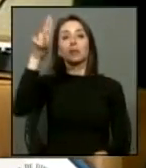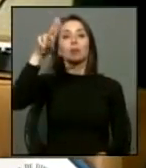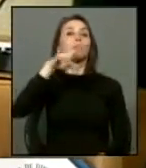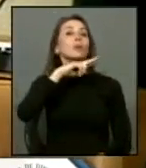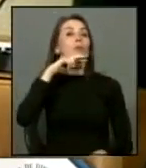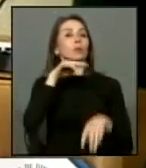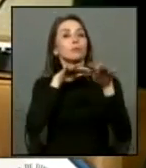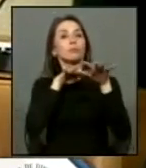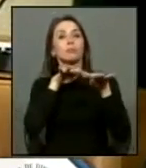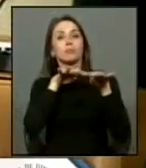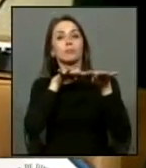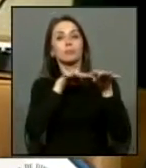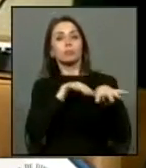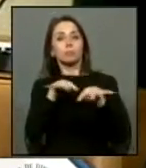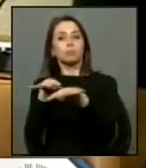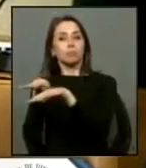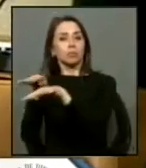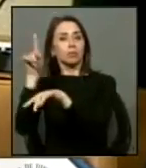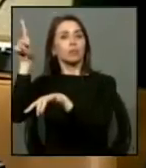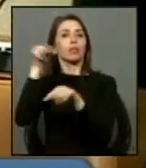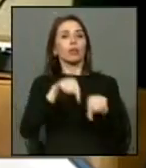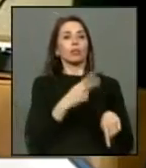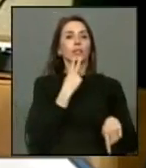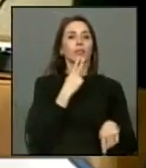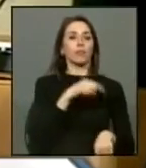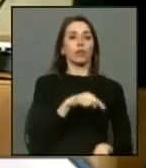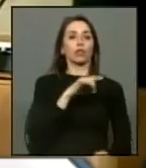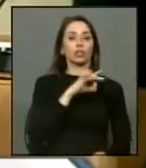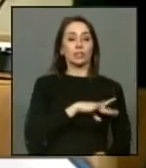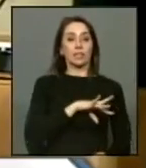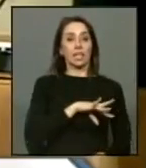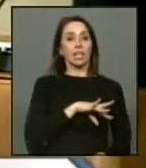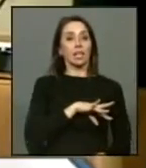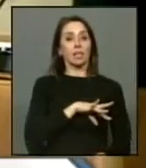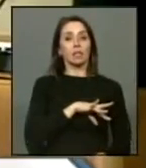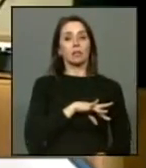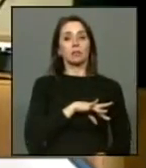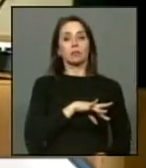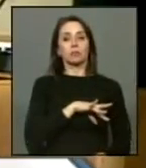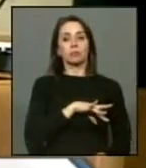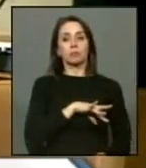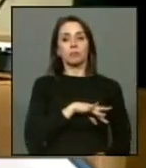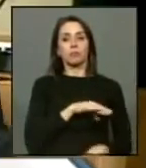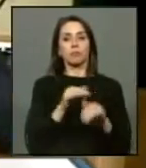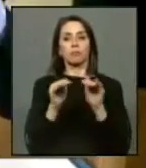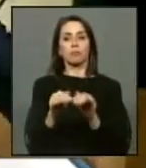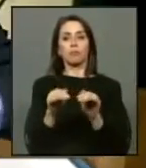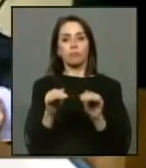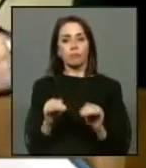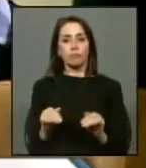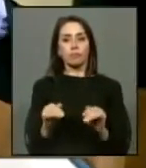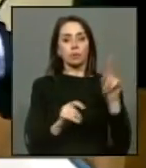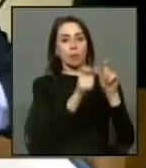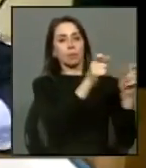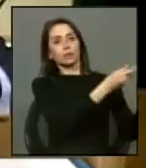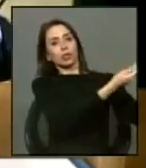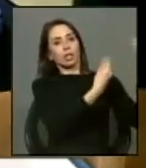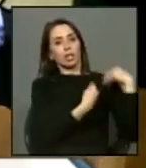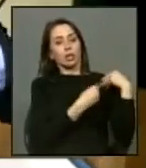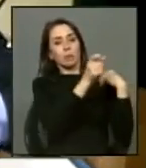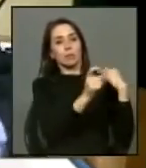de lo que vivió Chile que vengan esos mismos herederos de los que